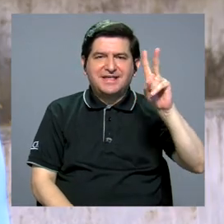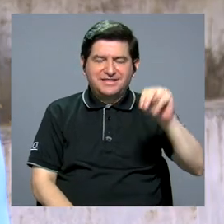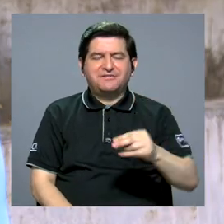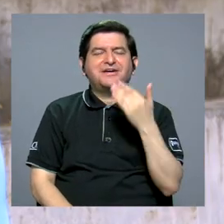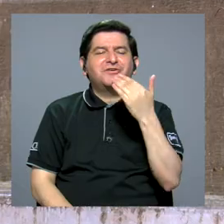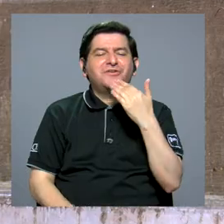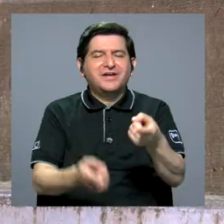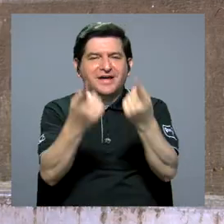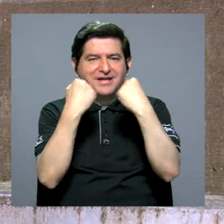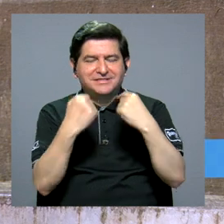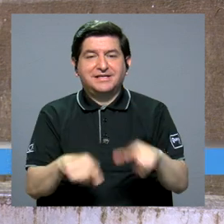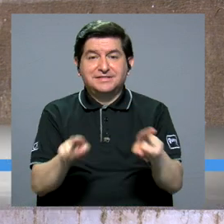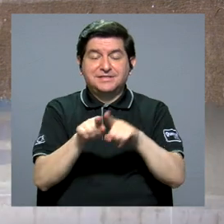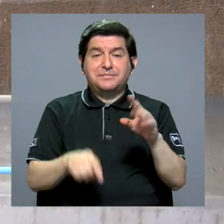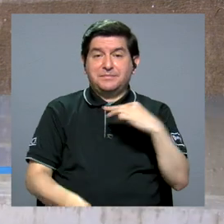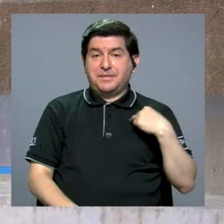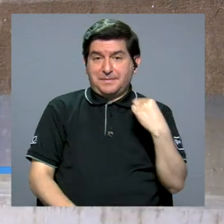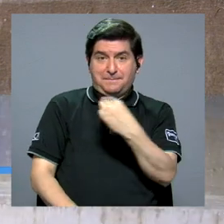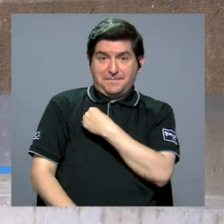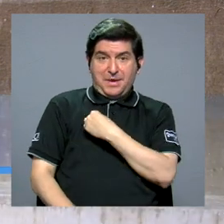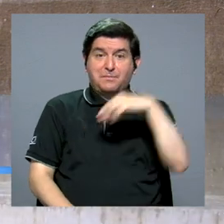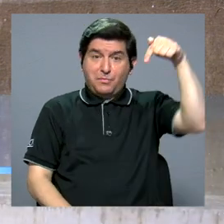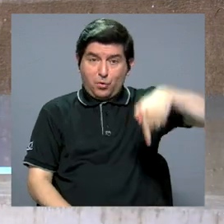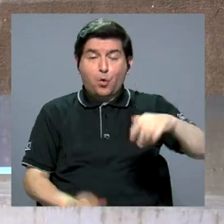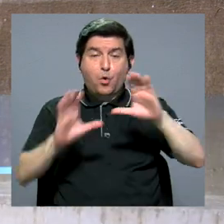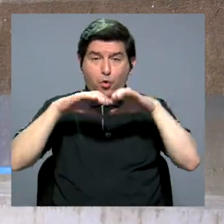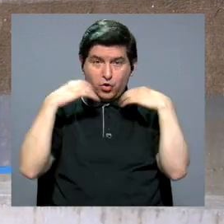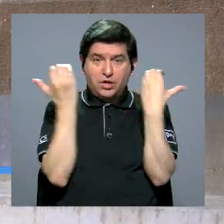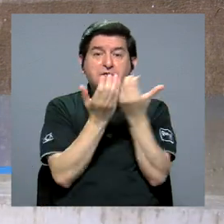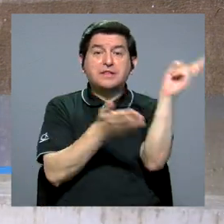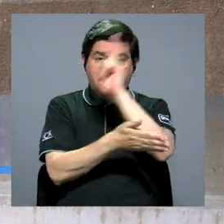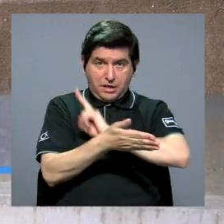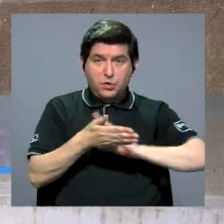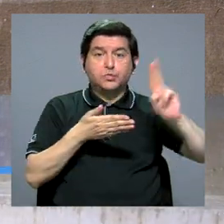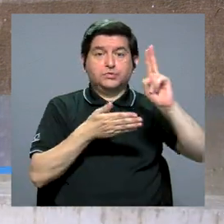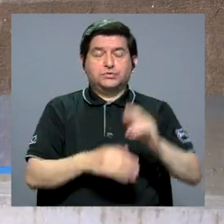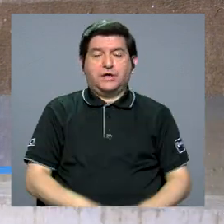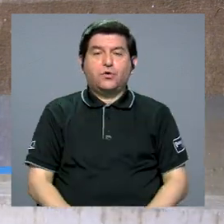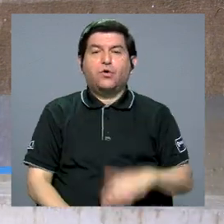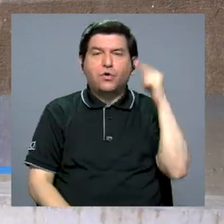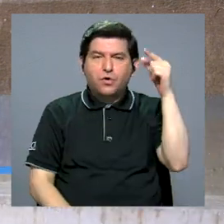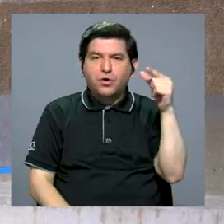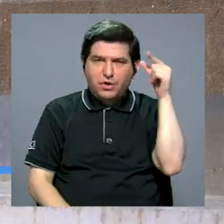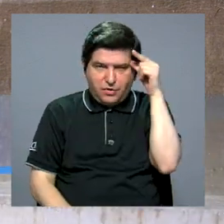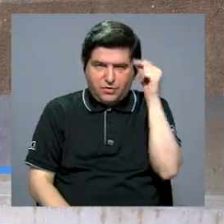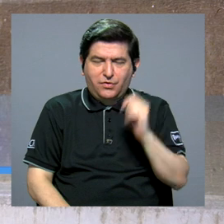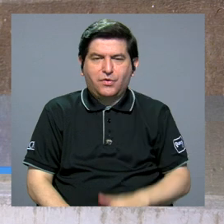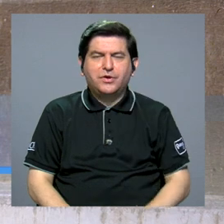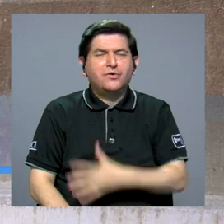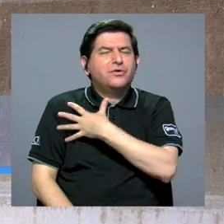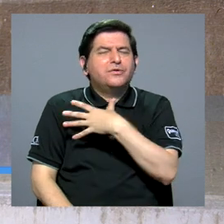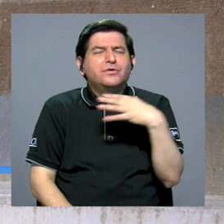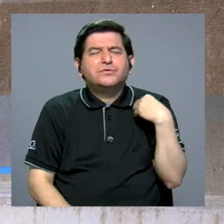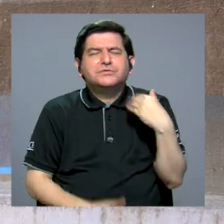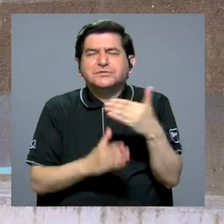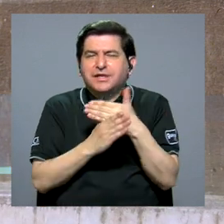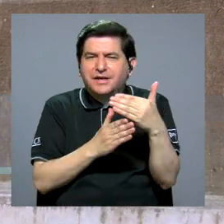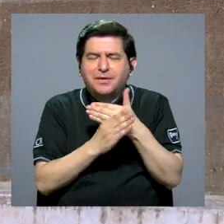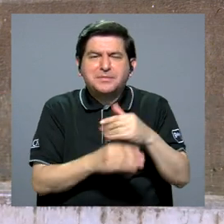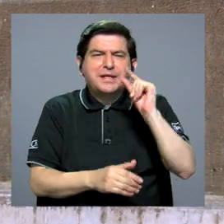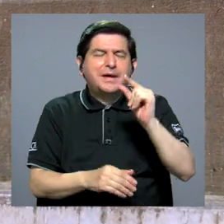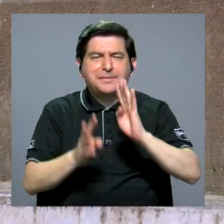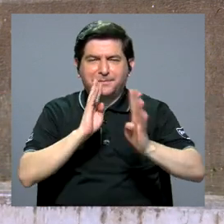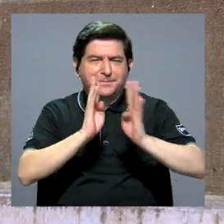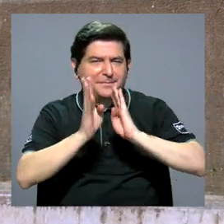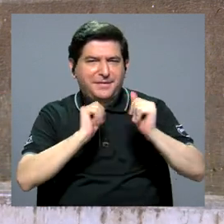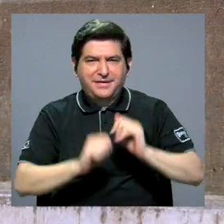estar con nosotros. Stephanie también es miembro hoy del Consejo Universitario y por supuesto que nos gustaría que compartiéramos una